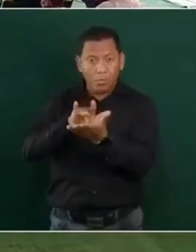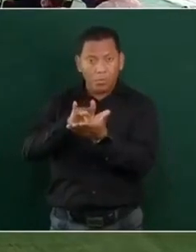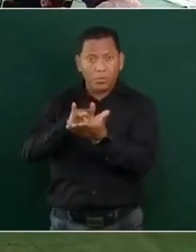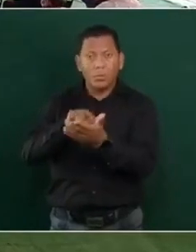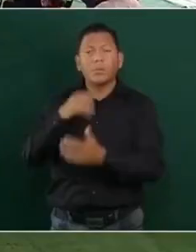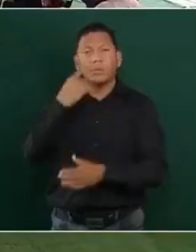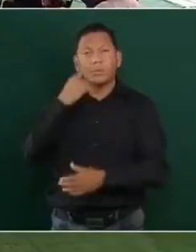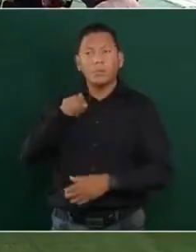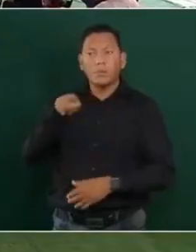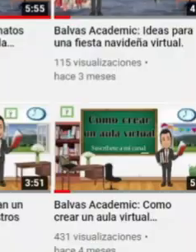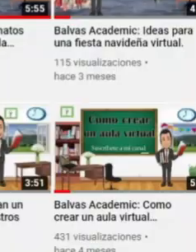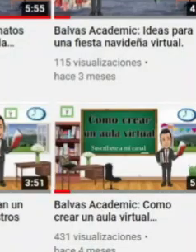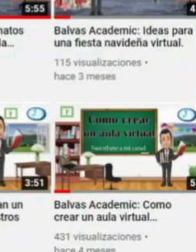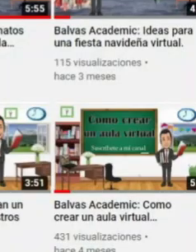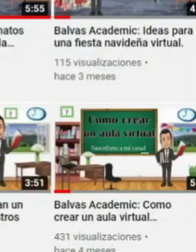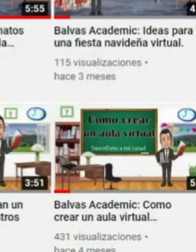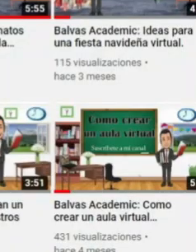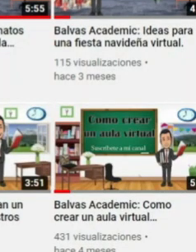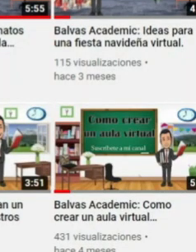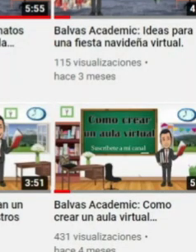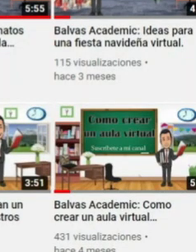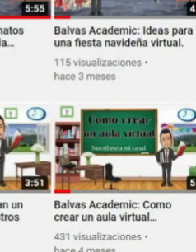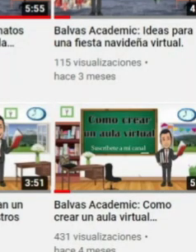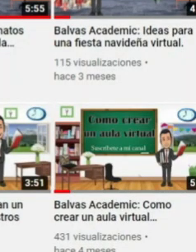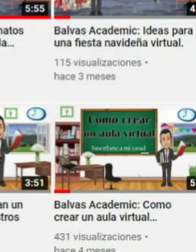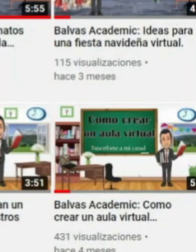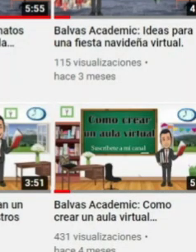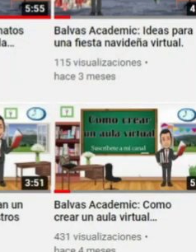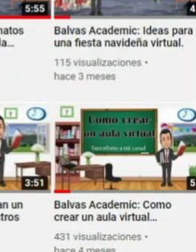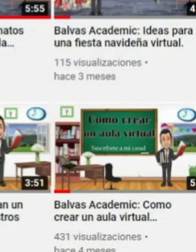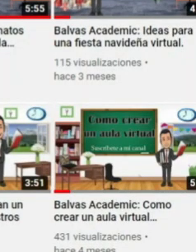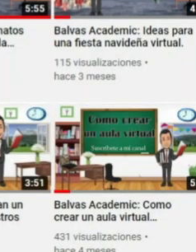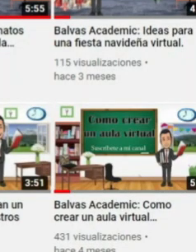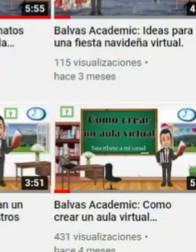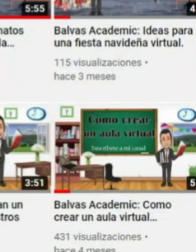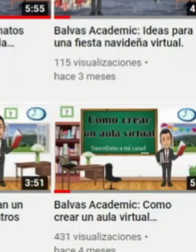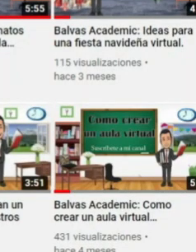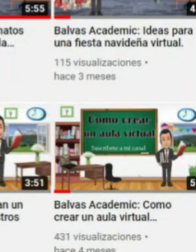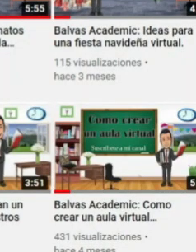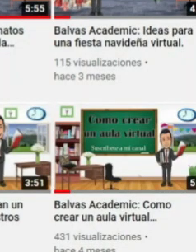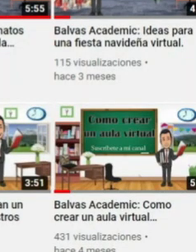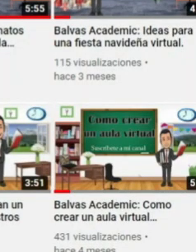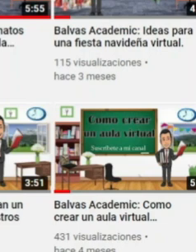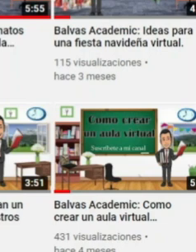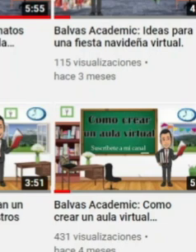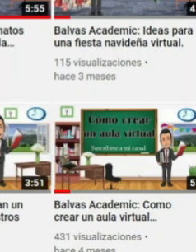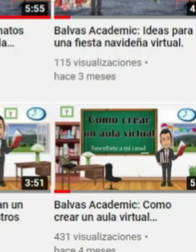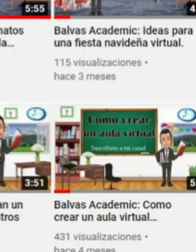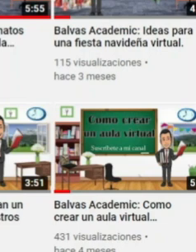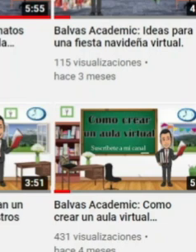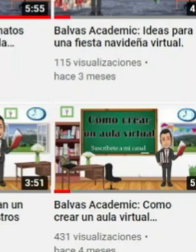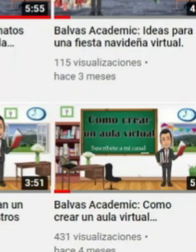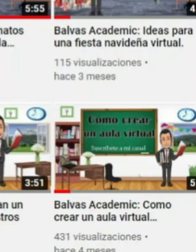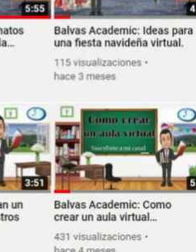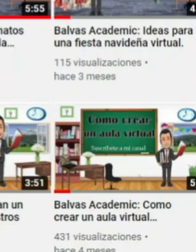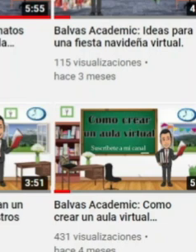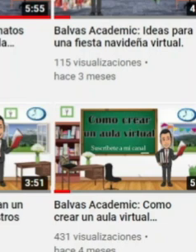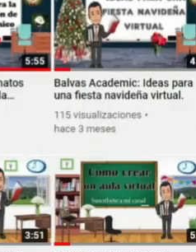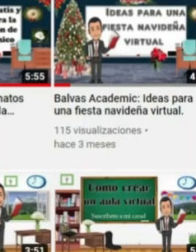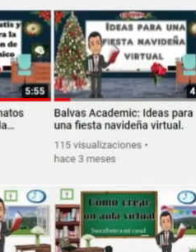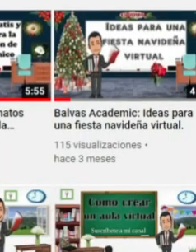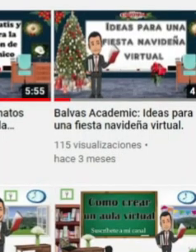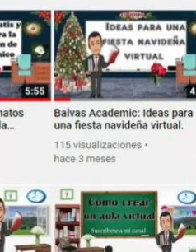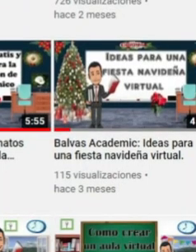Isela, va a ayudar. No olvides suscribirte a mi canal y sígueme en mis redes sociales, me encuentras como